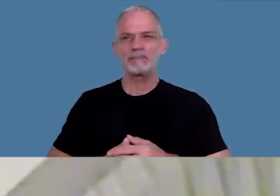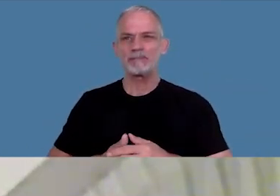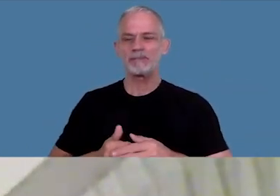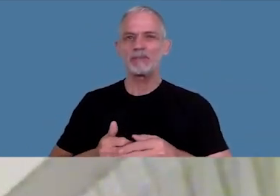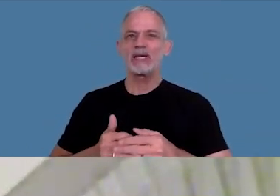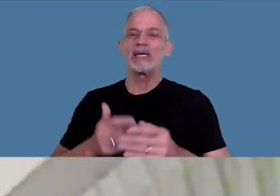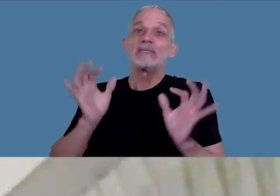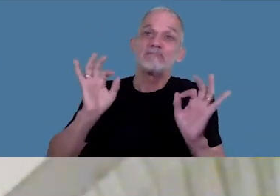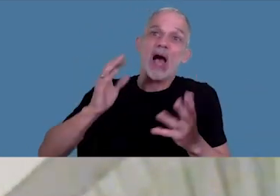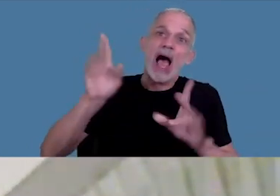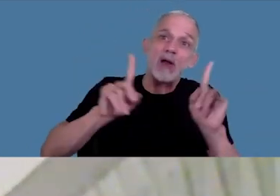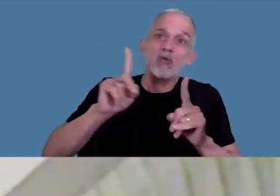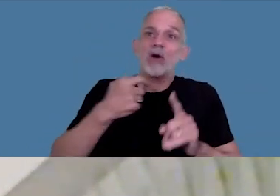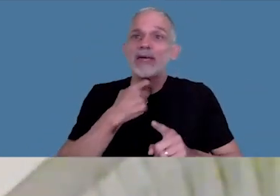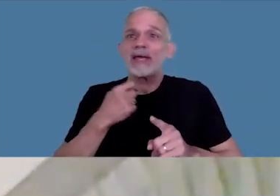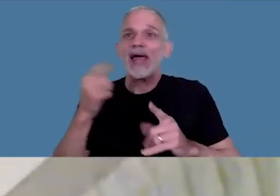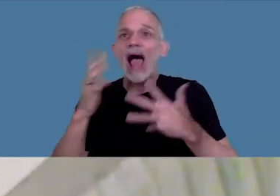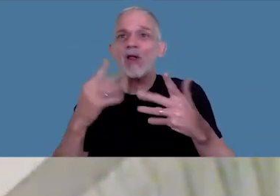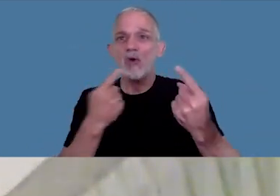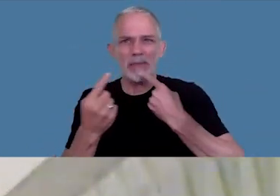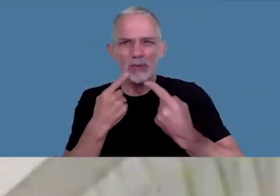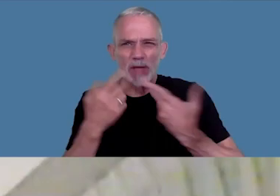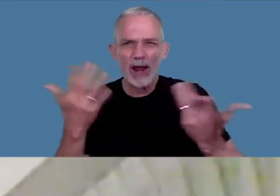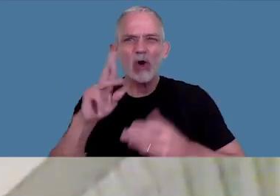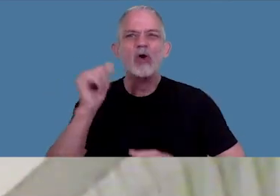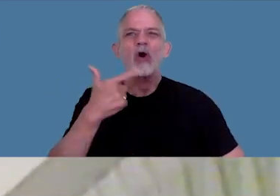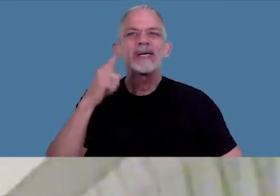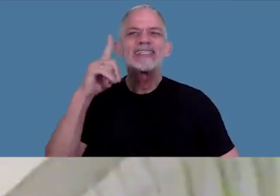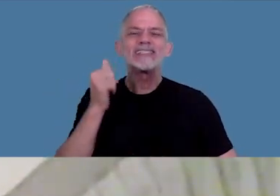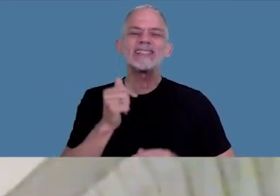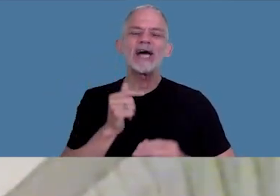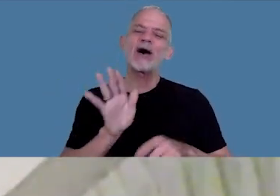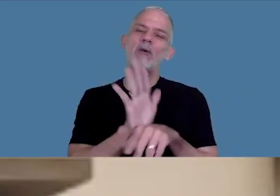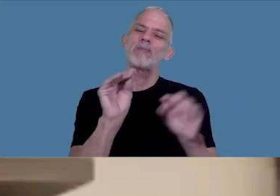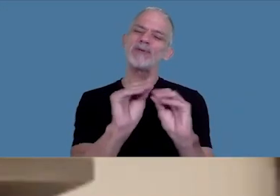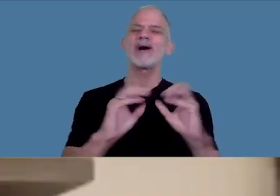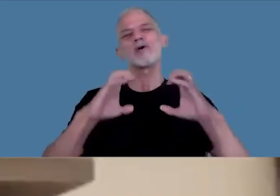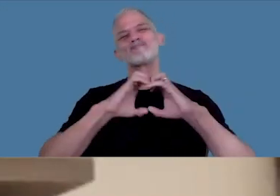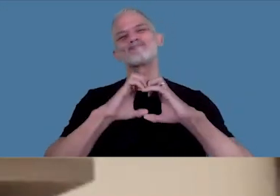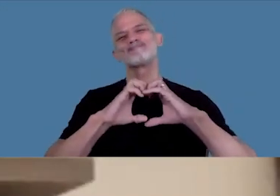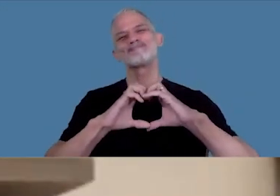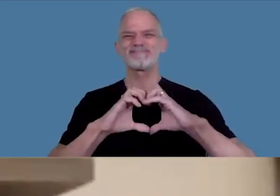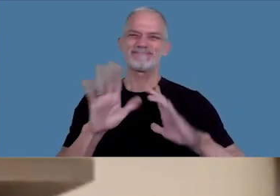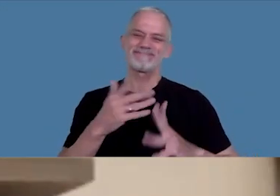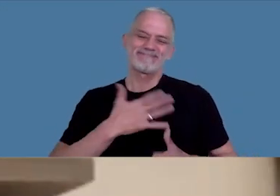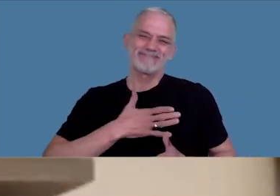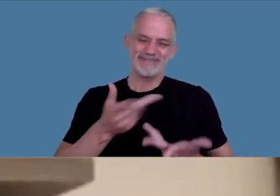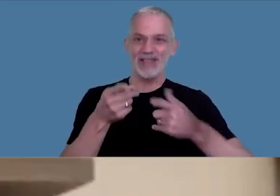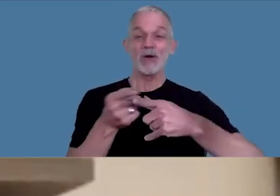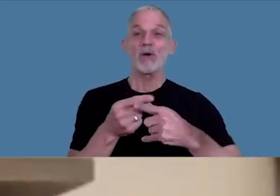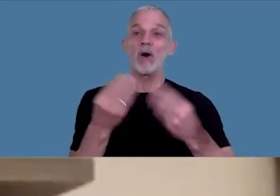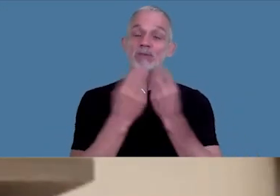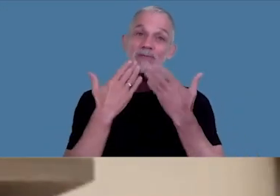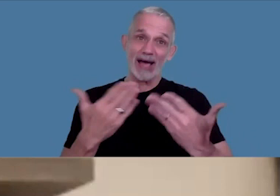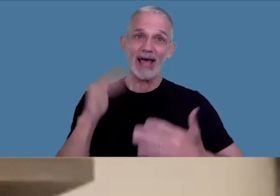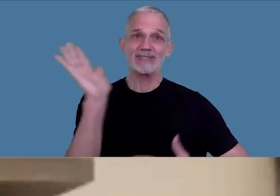salvo que quede alguien que quiera hacer alguna consulta Rosita puso un corazoncito muchas gracias a todos por